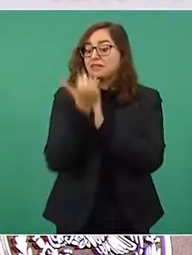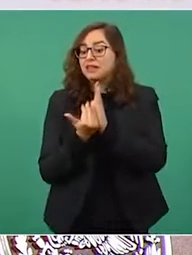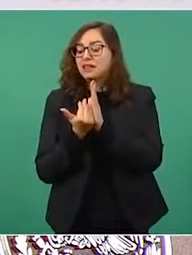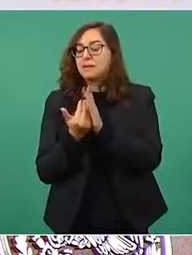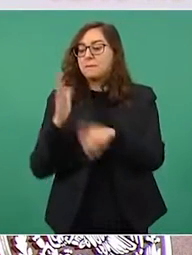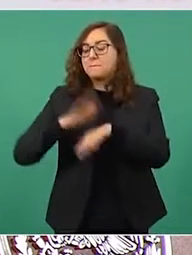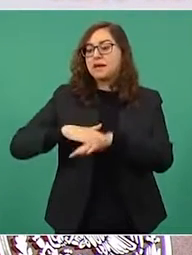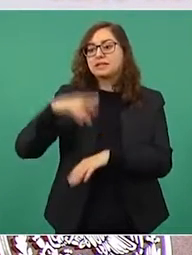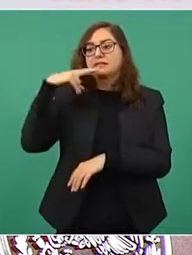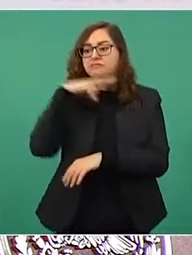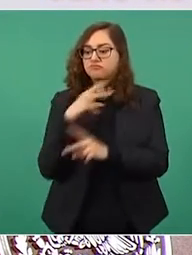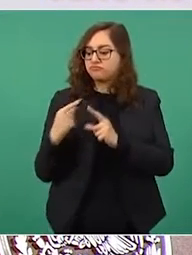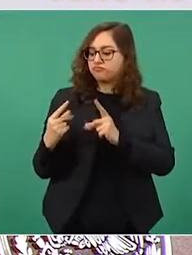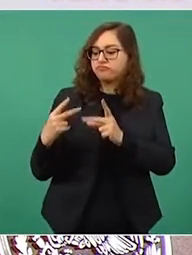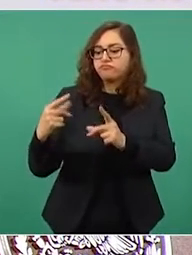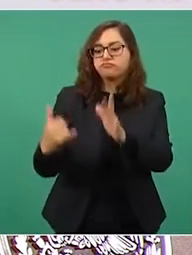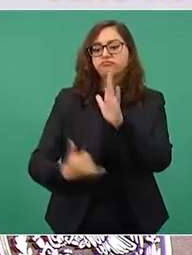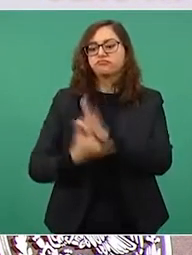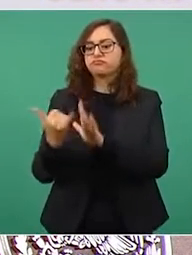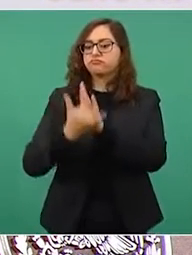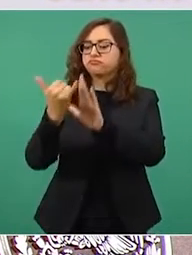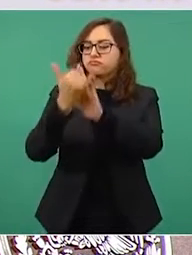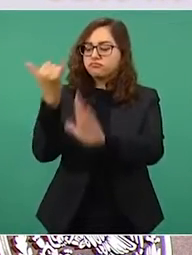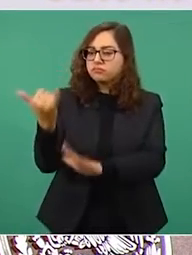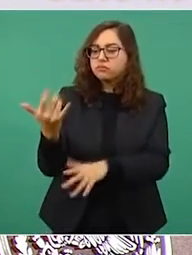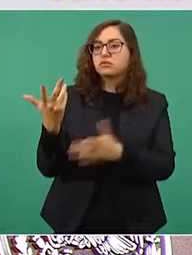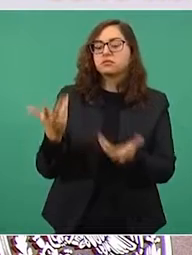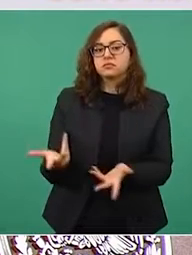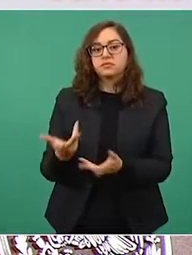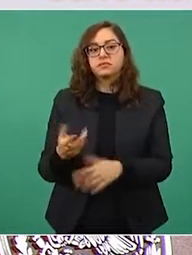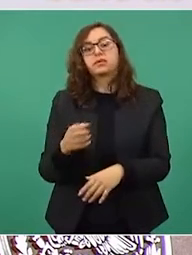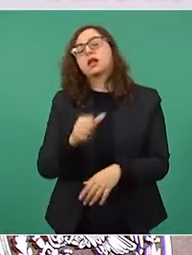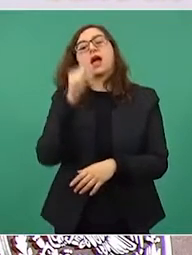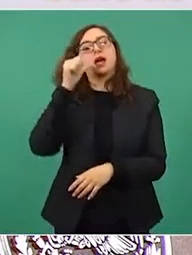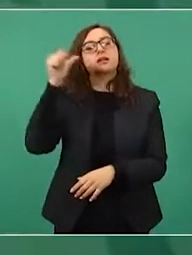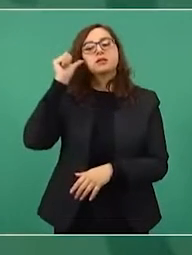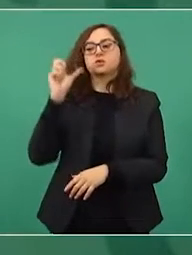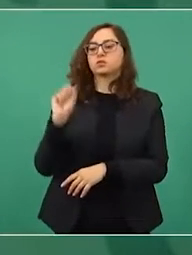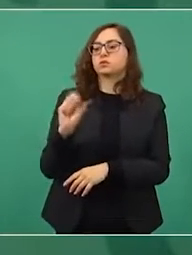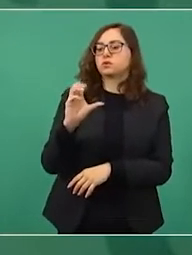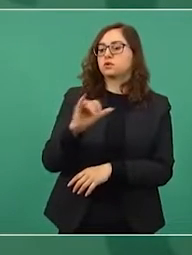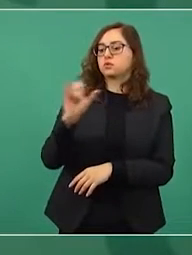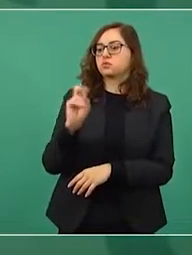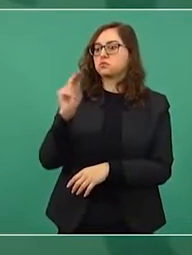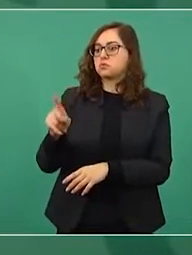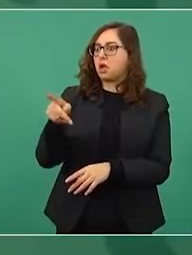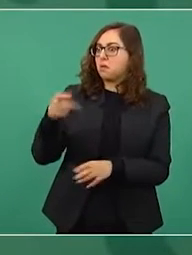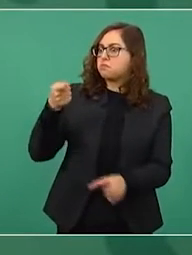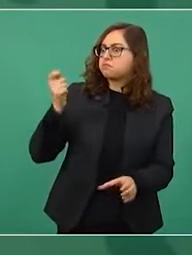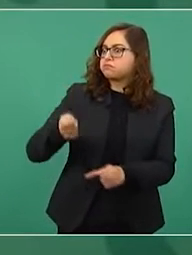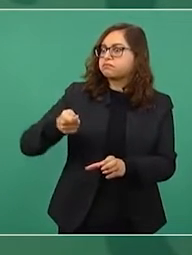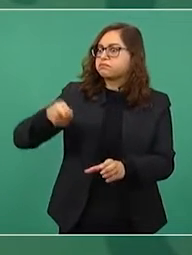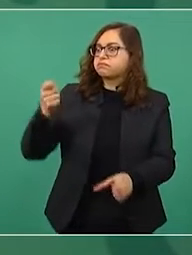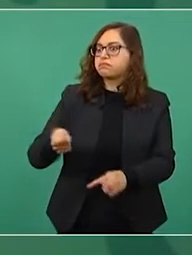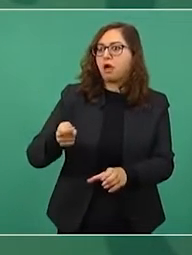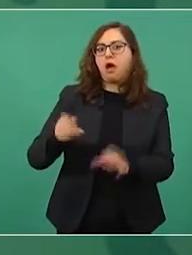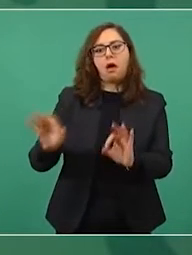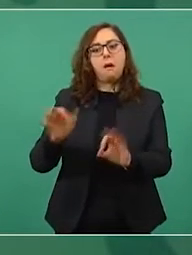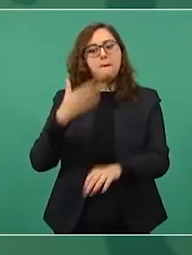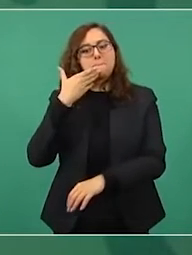decisiones de la Corte el día de ayer, porque queda el acuerdo